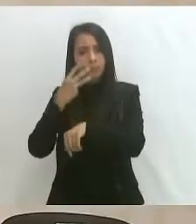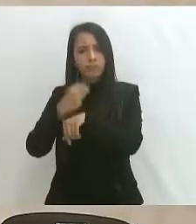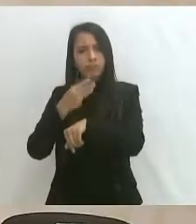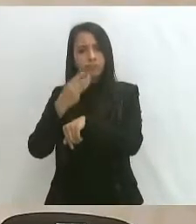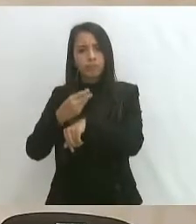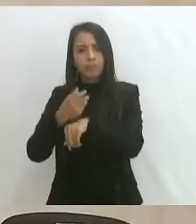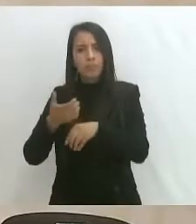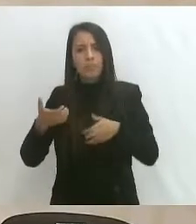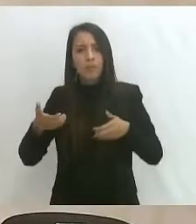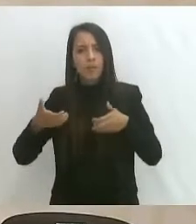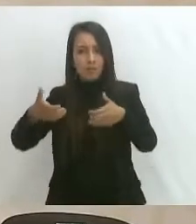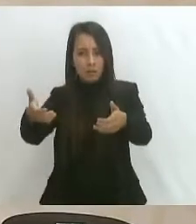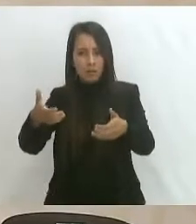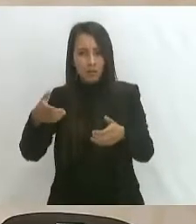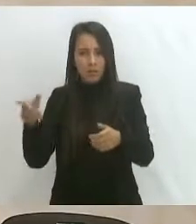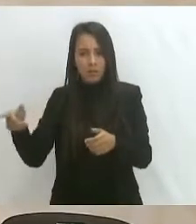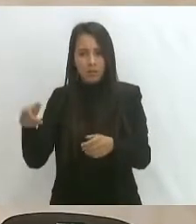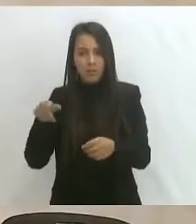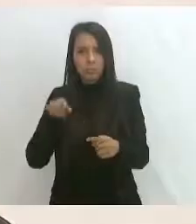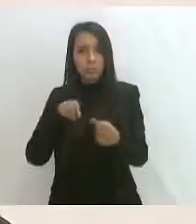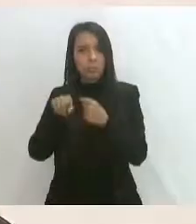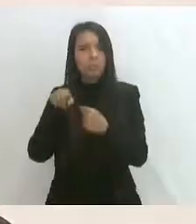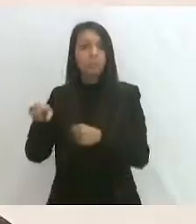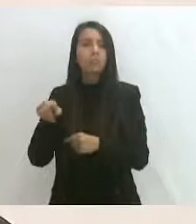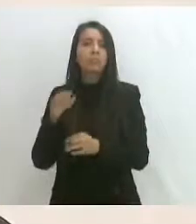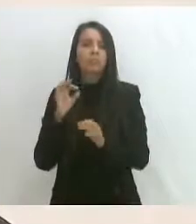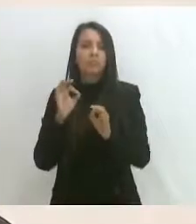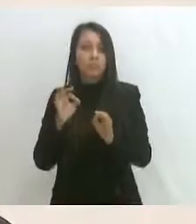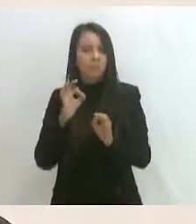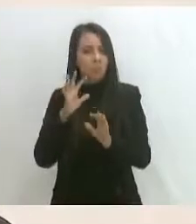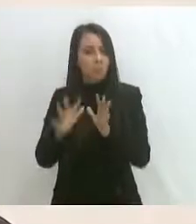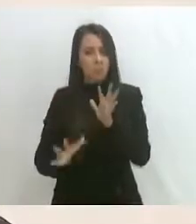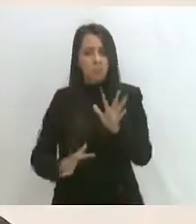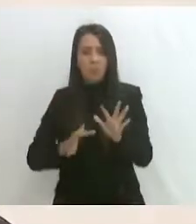esta carretera, lo cual se ha cumplido a cabalidad.